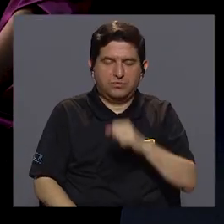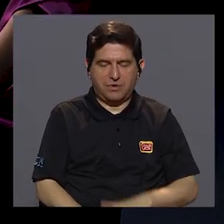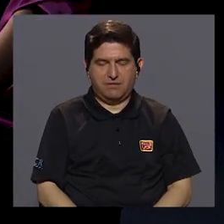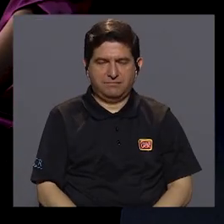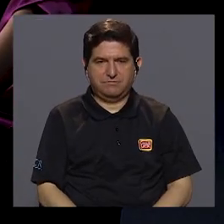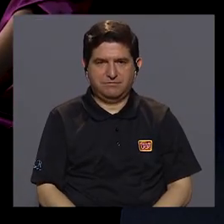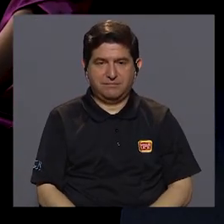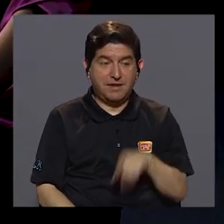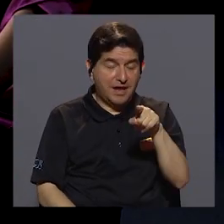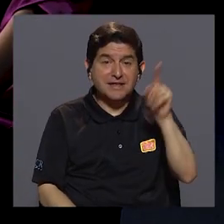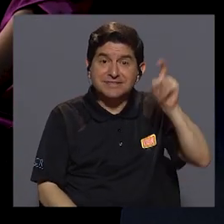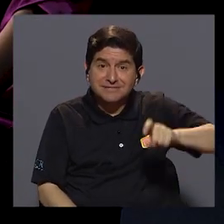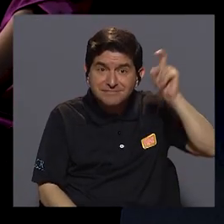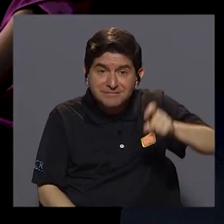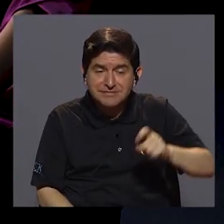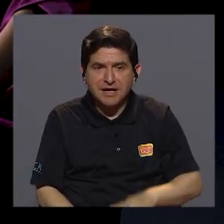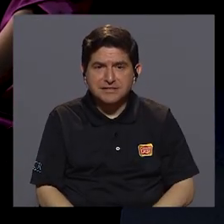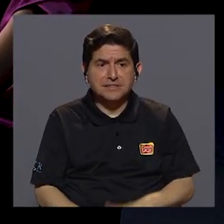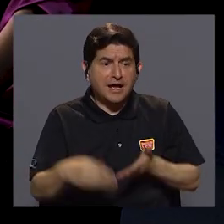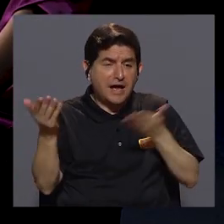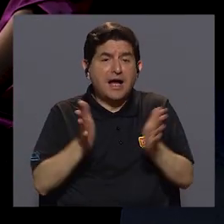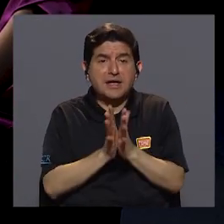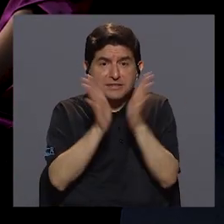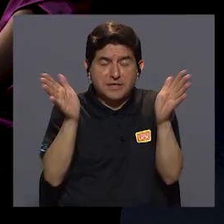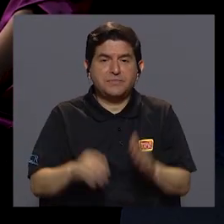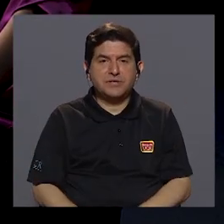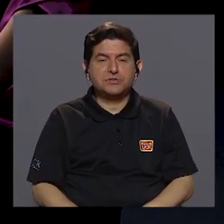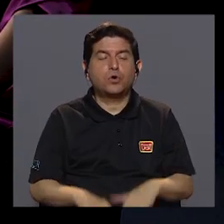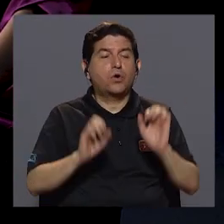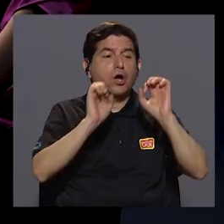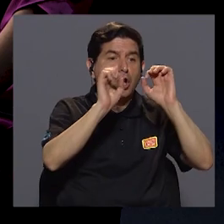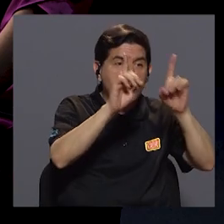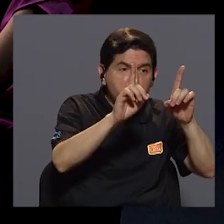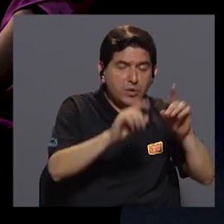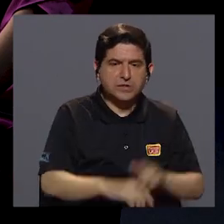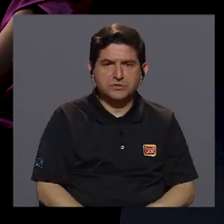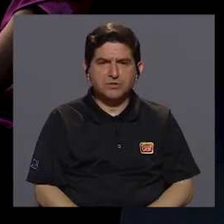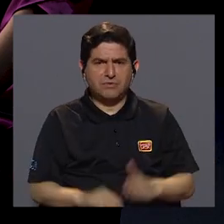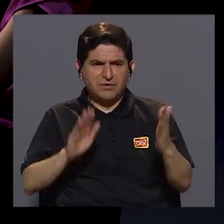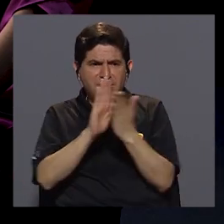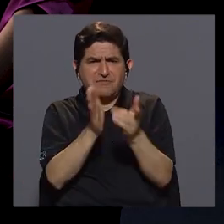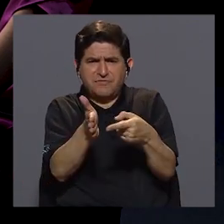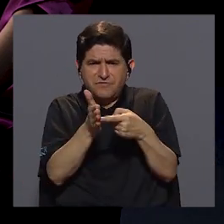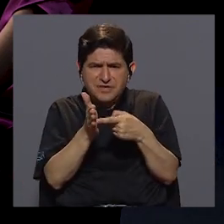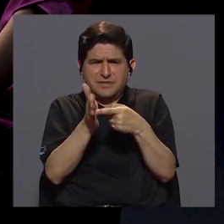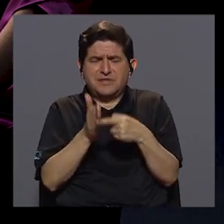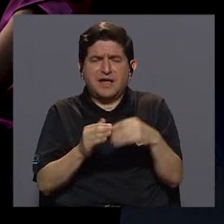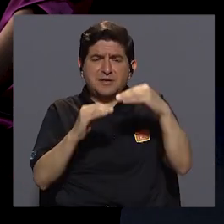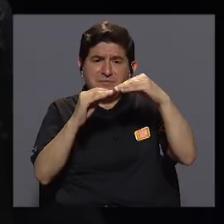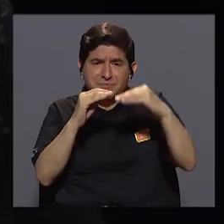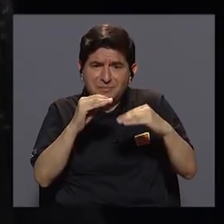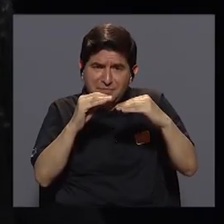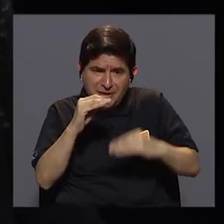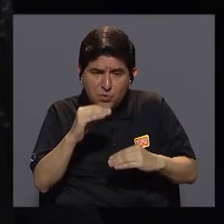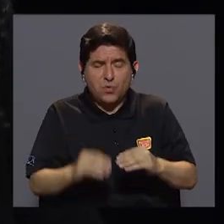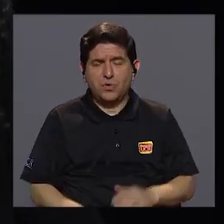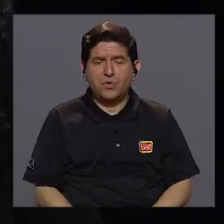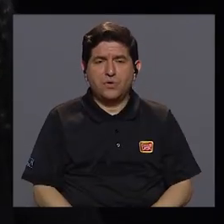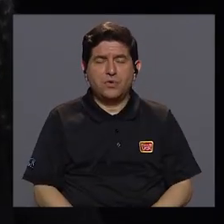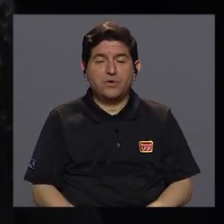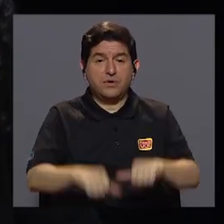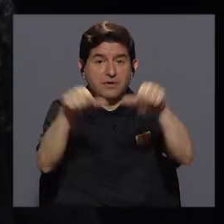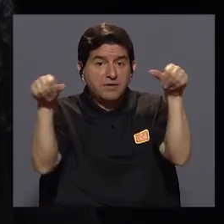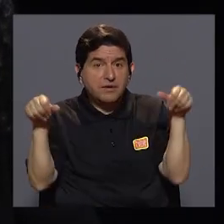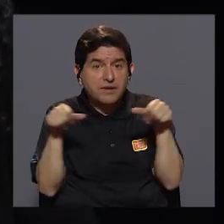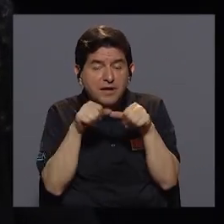Evidentemente, muchas de estas necesidades tocan servicios públicos como el campo educativo, donde nos enfrentamos a una demanda cada vez menor. En el